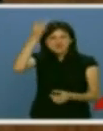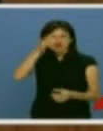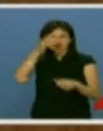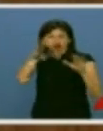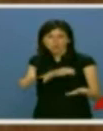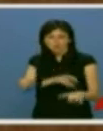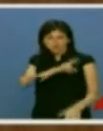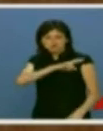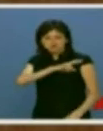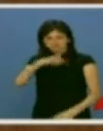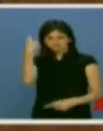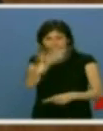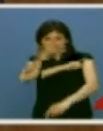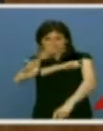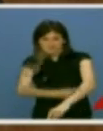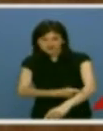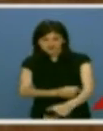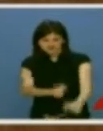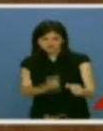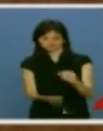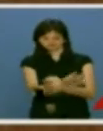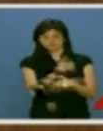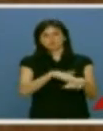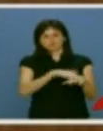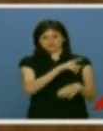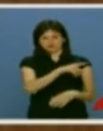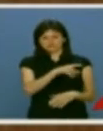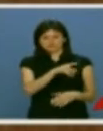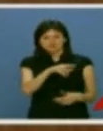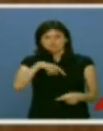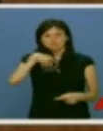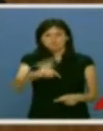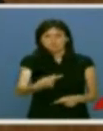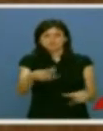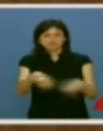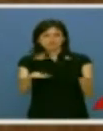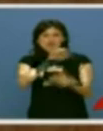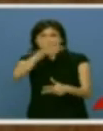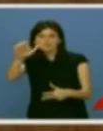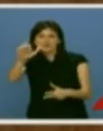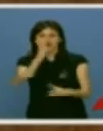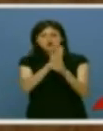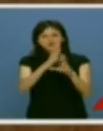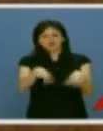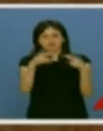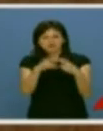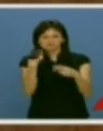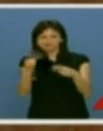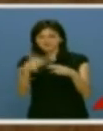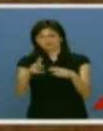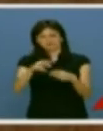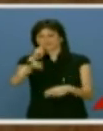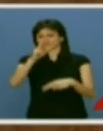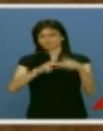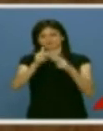religioso y territorial. Alguna lección nos dejó todo aquello. Las sociedades europeas construyeron un nuevo orden social, político y económico,